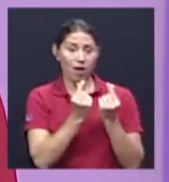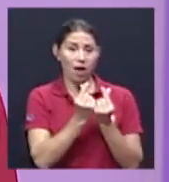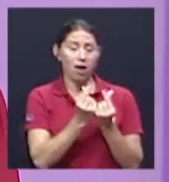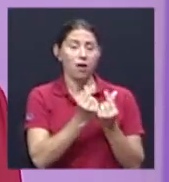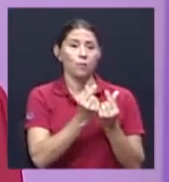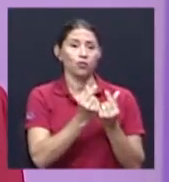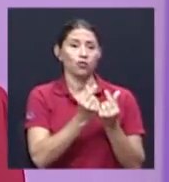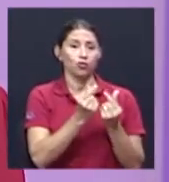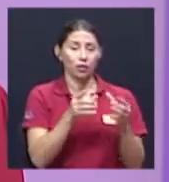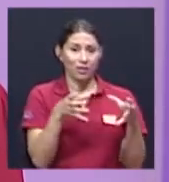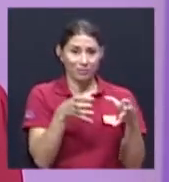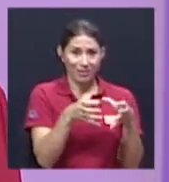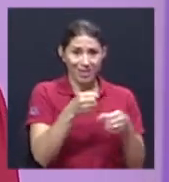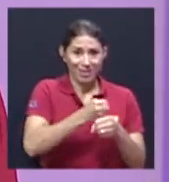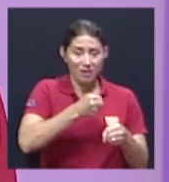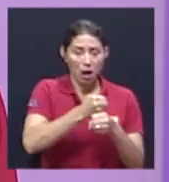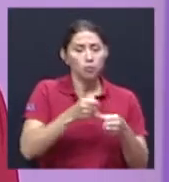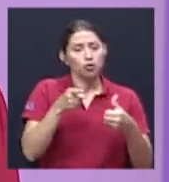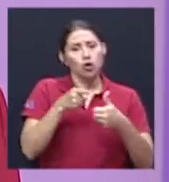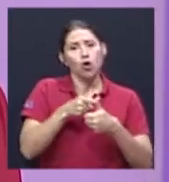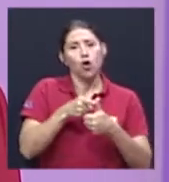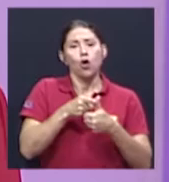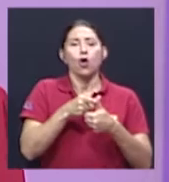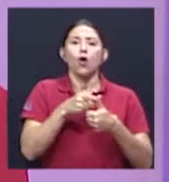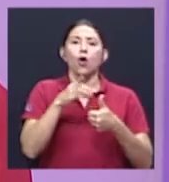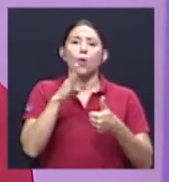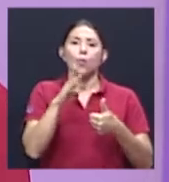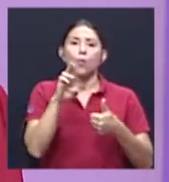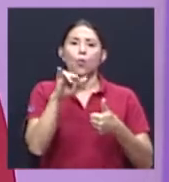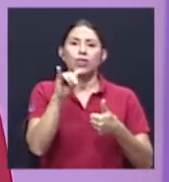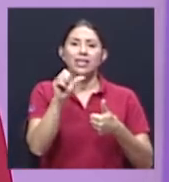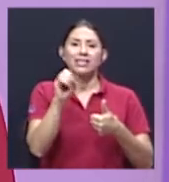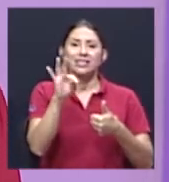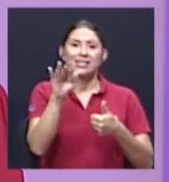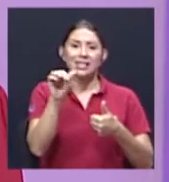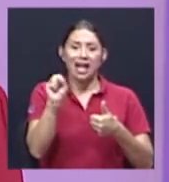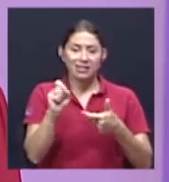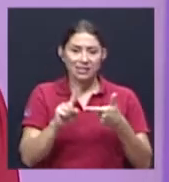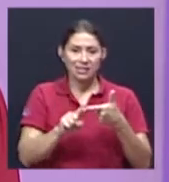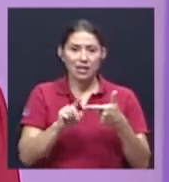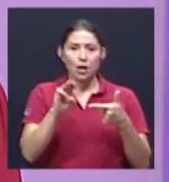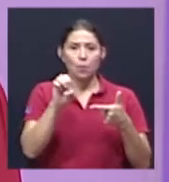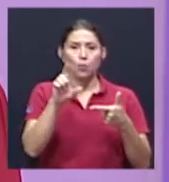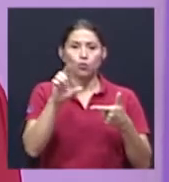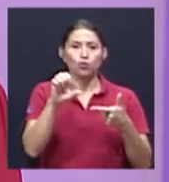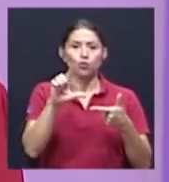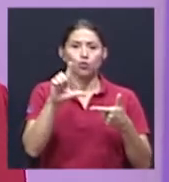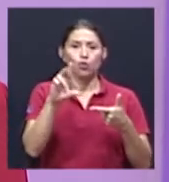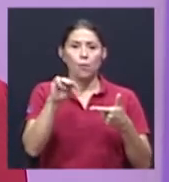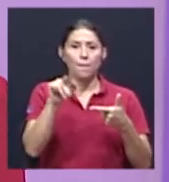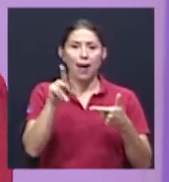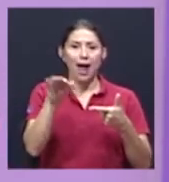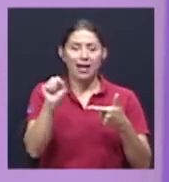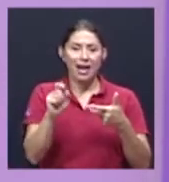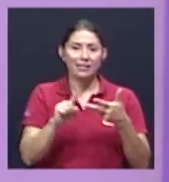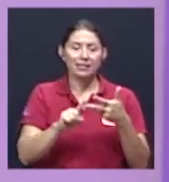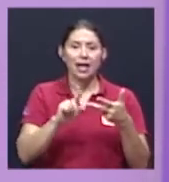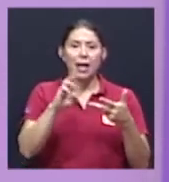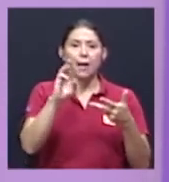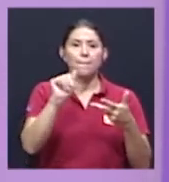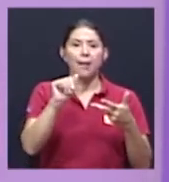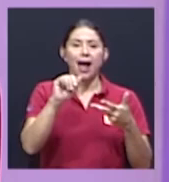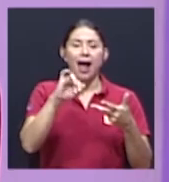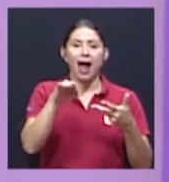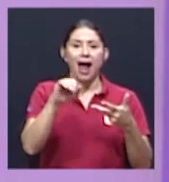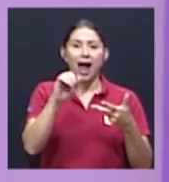hubo personas musulmanas, hubo personas de la fe Baha'i, entre otras, por mencionar algunas, es decir, Costa Rica es un